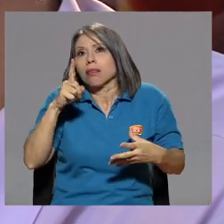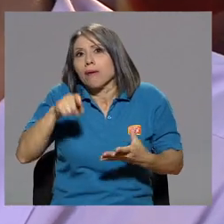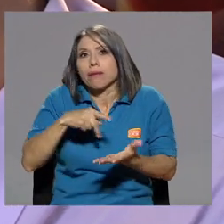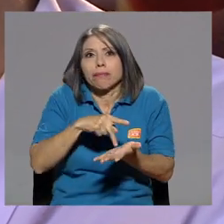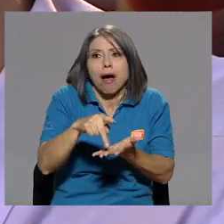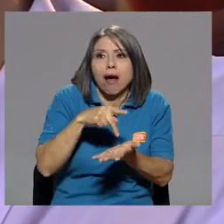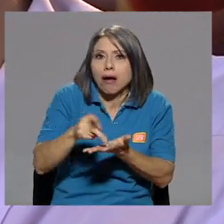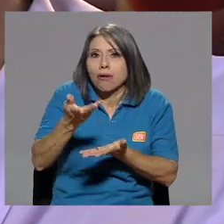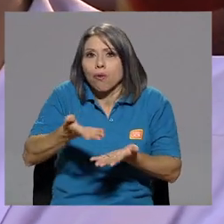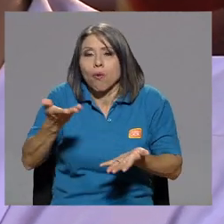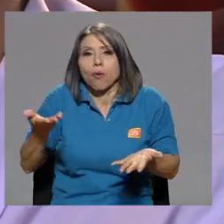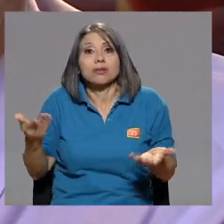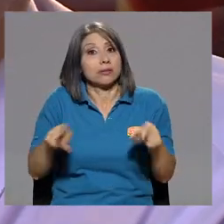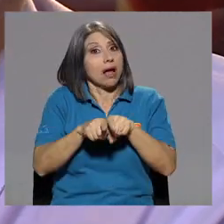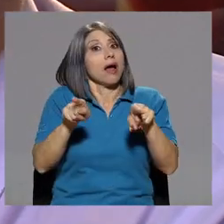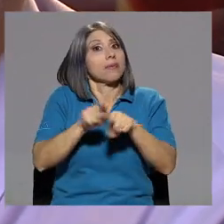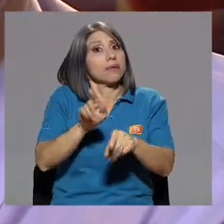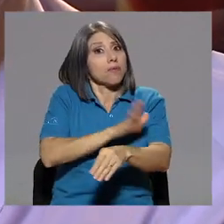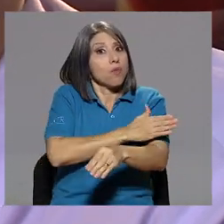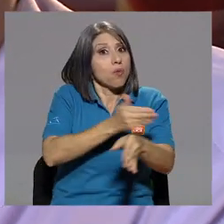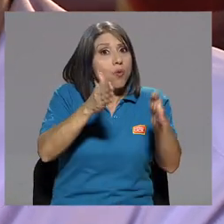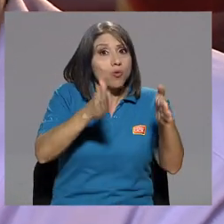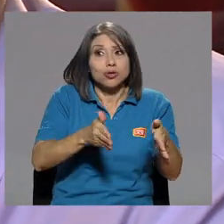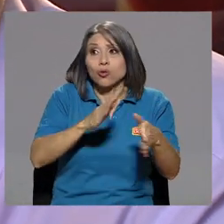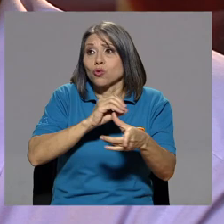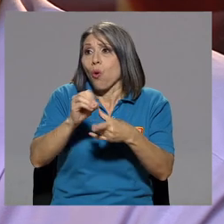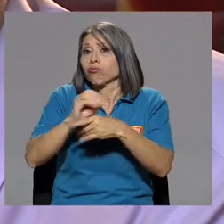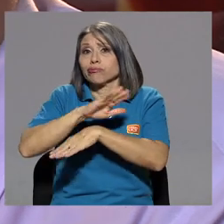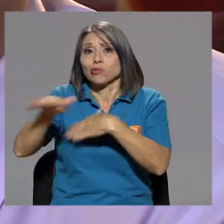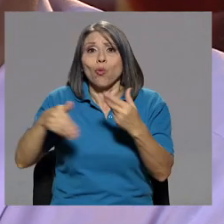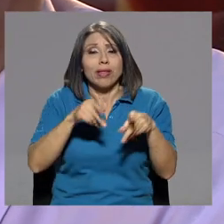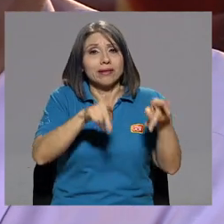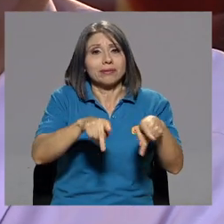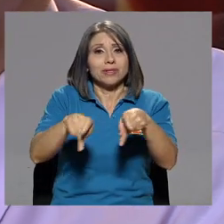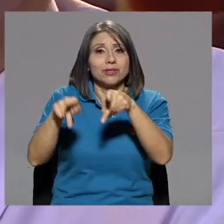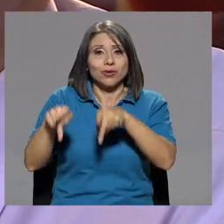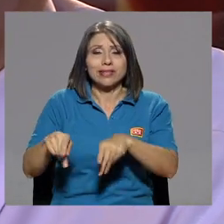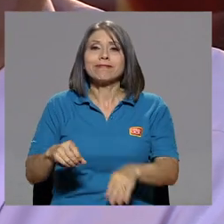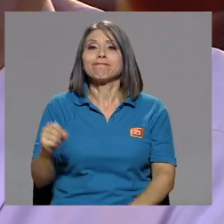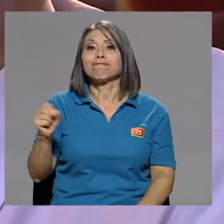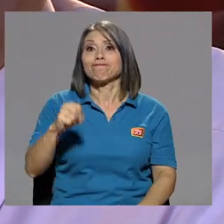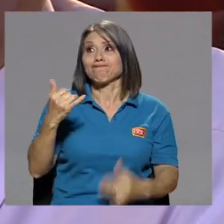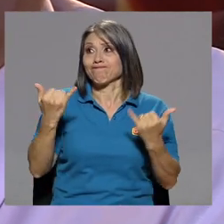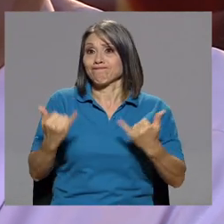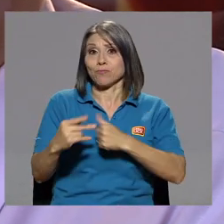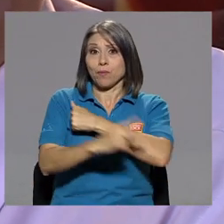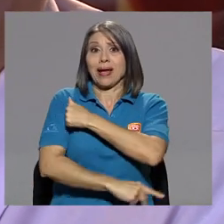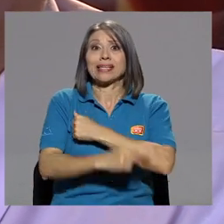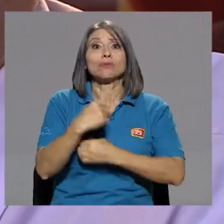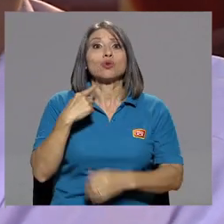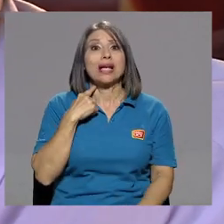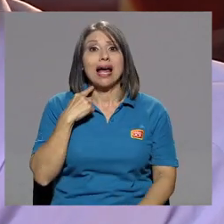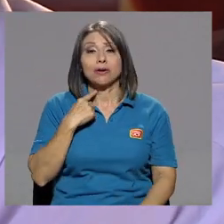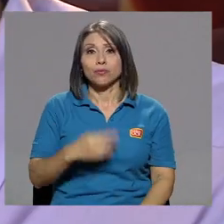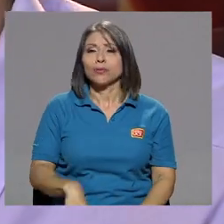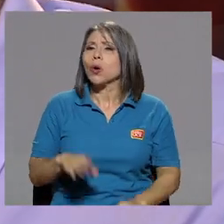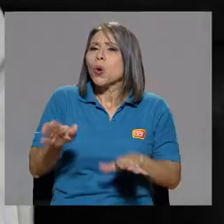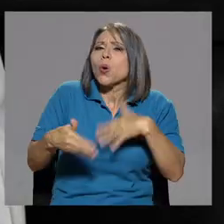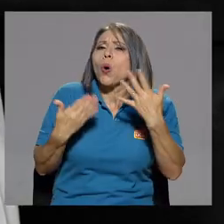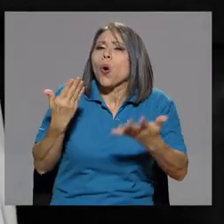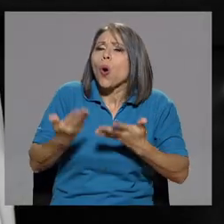cuentas y de esto no se escapan los músicos, sino todas las personas. Bueno, estamos en un país muy caro, ¿verdad? ¿Cómo